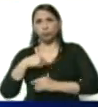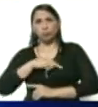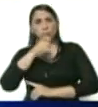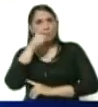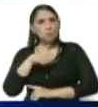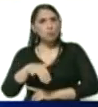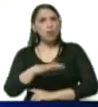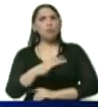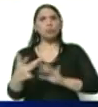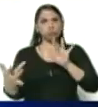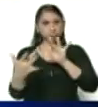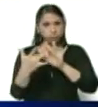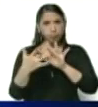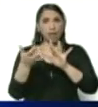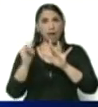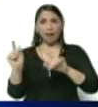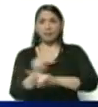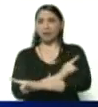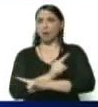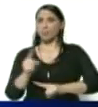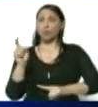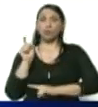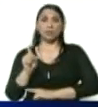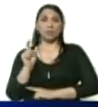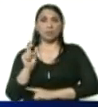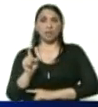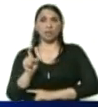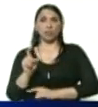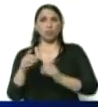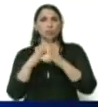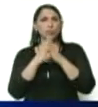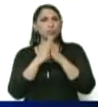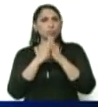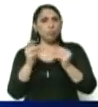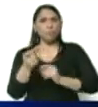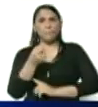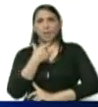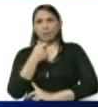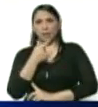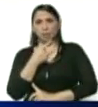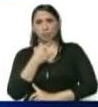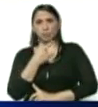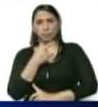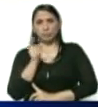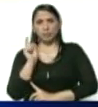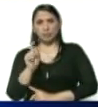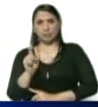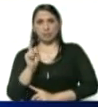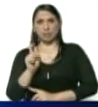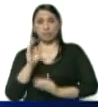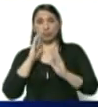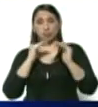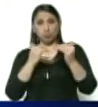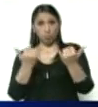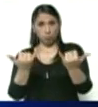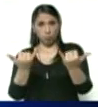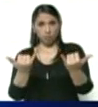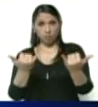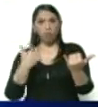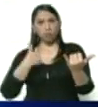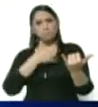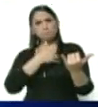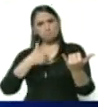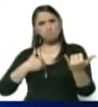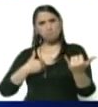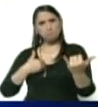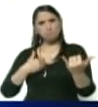tenga acceso inmediato de ser necesario a todos los medicamentos que se requieran atender en este respecto. Yo le quería